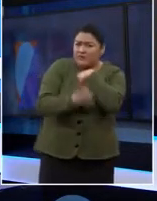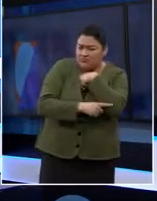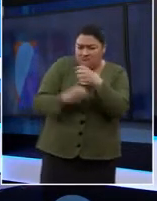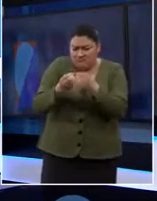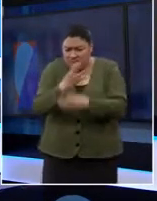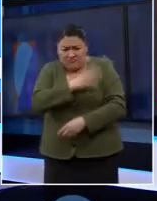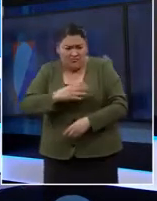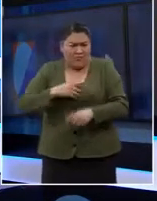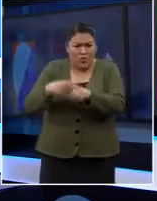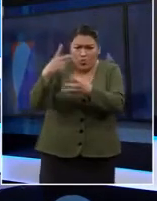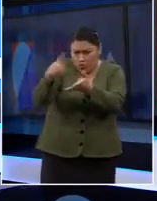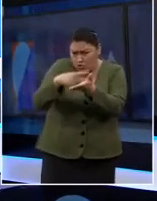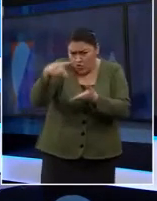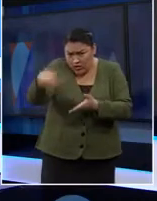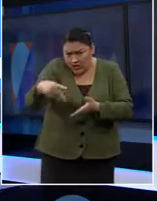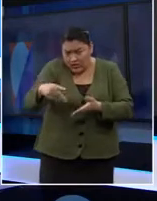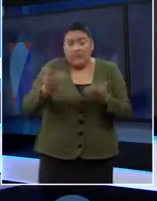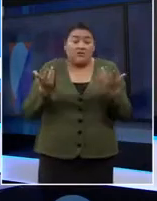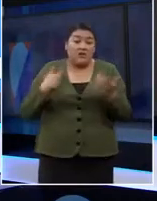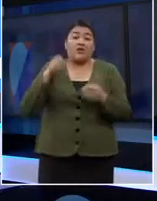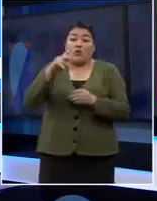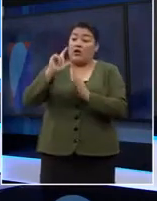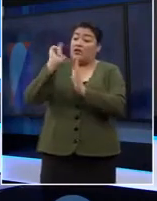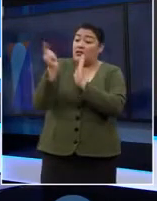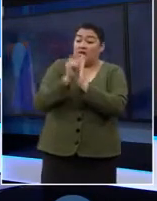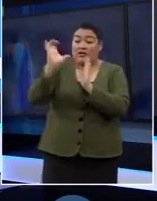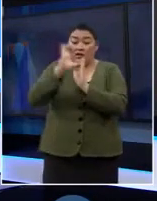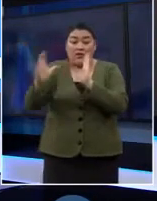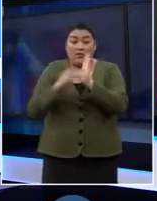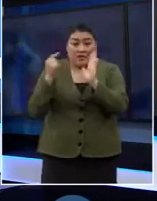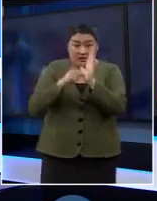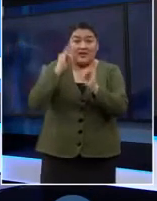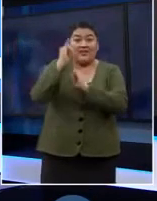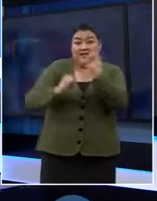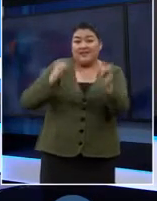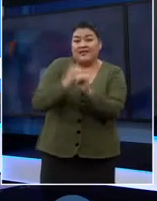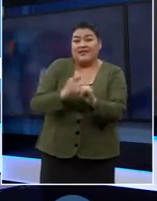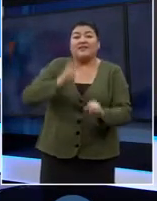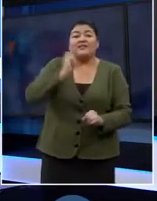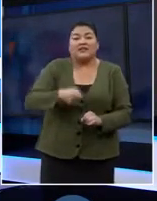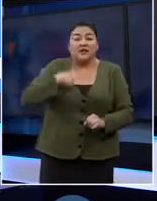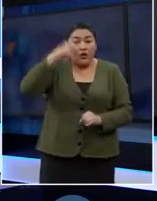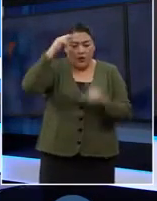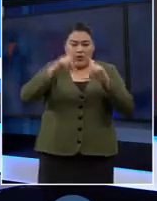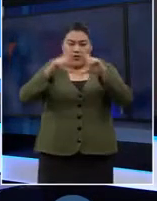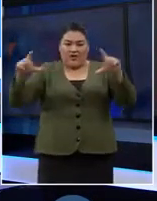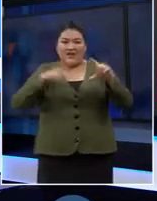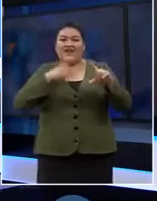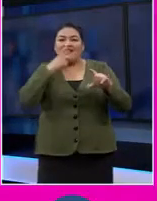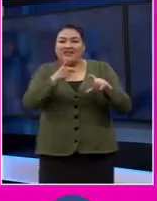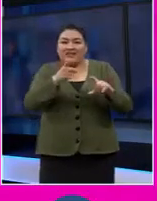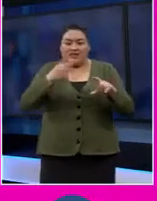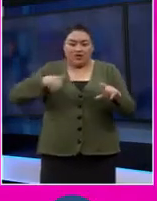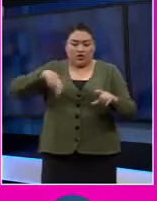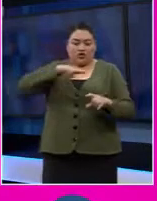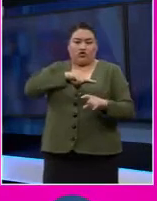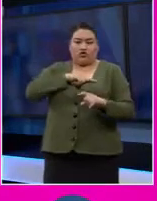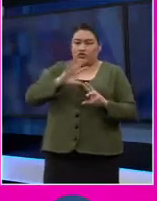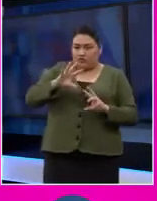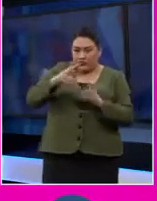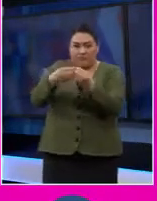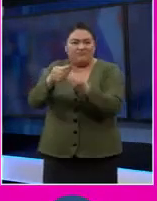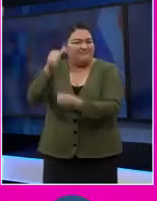Y por otro lado, lo que también se logró ahí es algo muy importante, que es el lema de la convención, nada de nosotros sin nosotros.